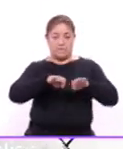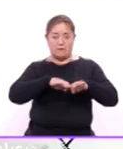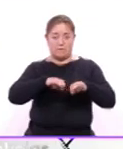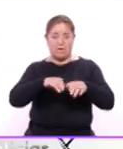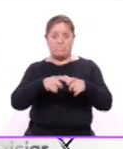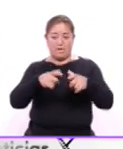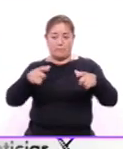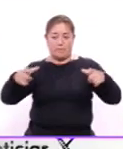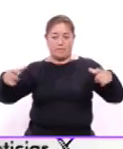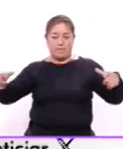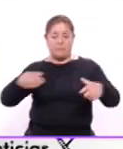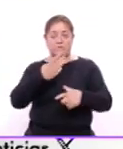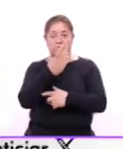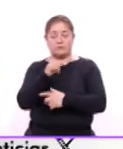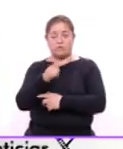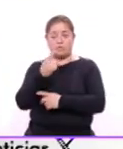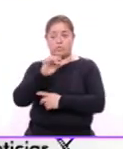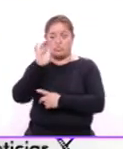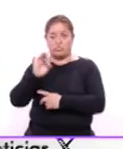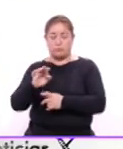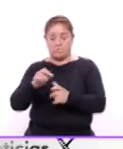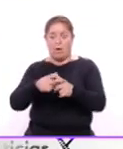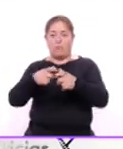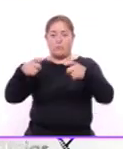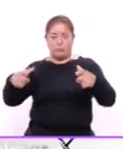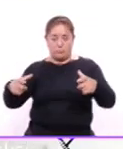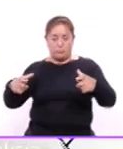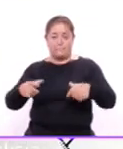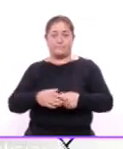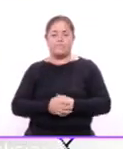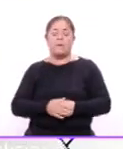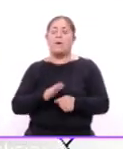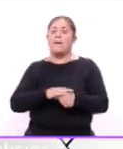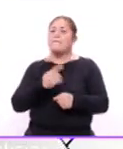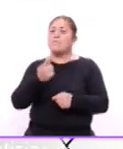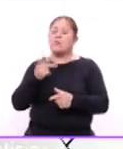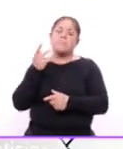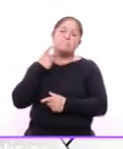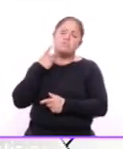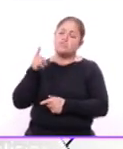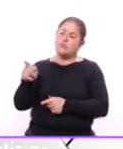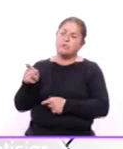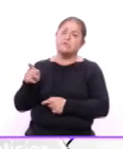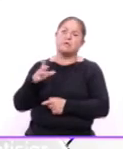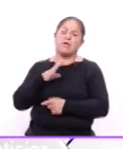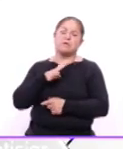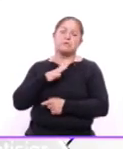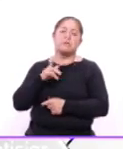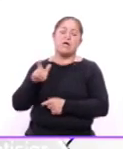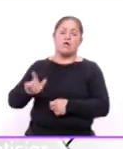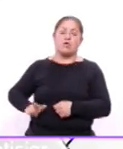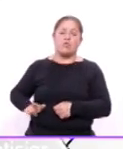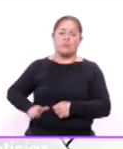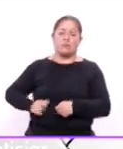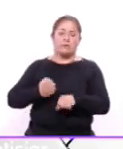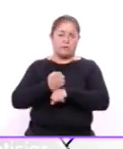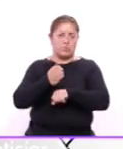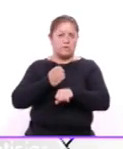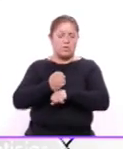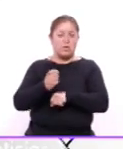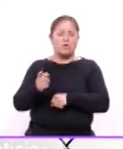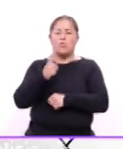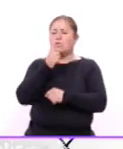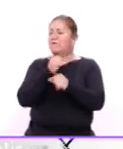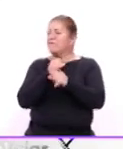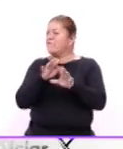del 3.1% en nuestro estado. Esto derivado de las políticas que ha tomado el gobierno del estado. Y un dato